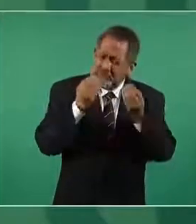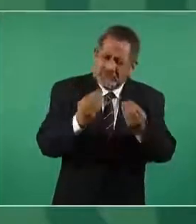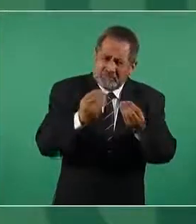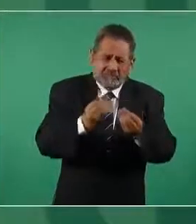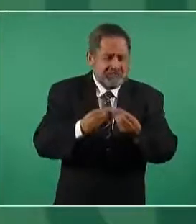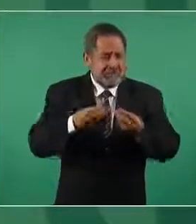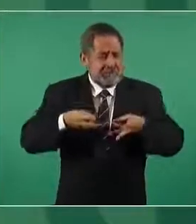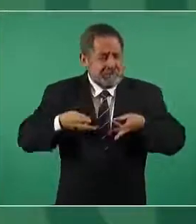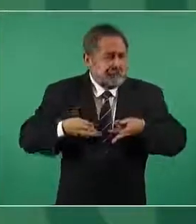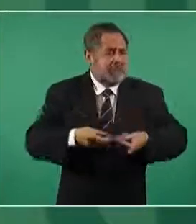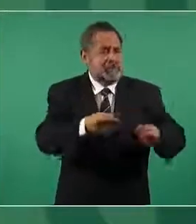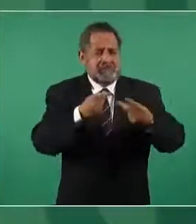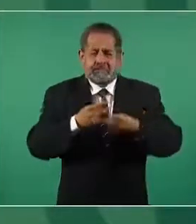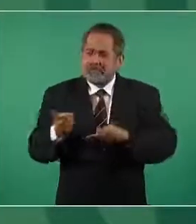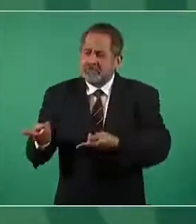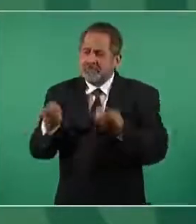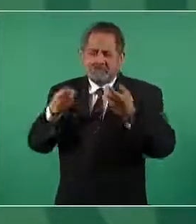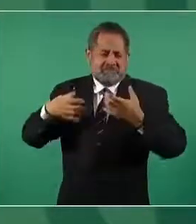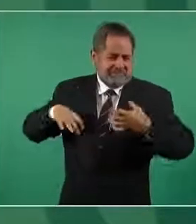lo que se robaban